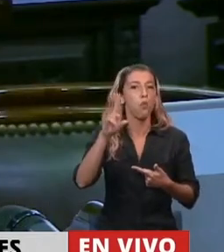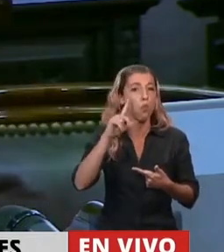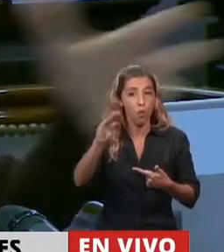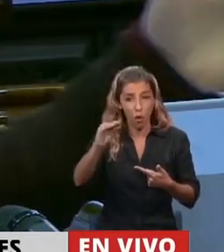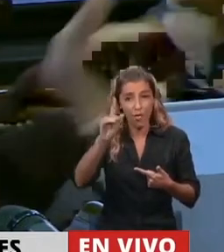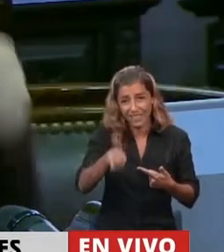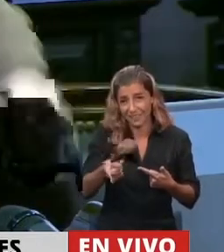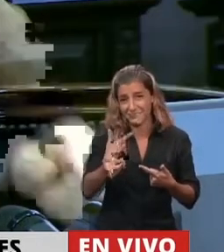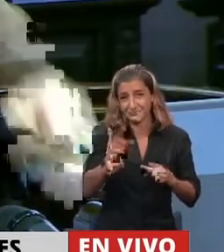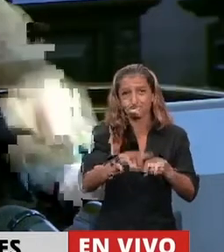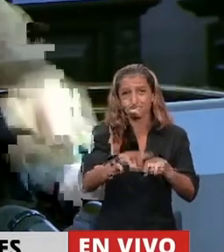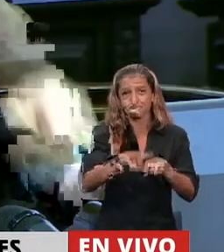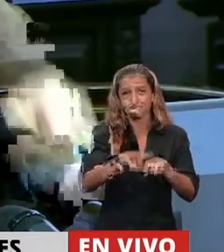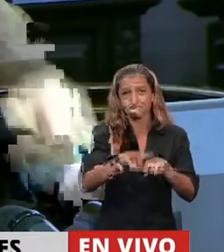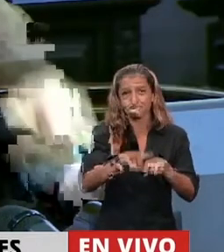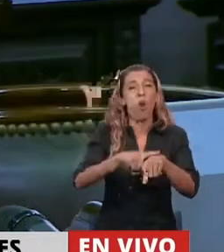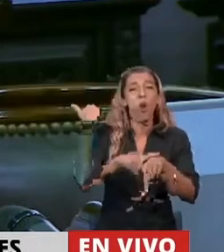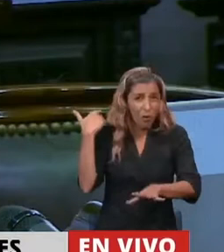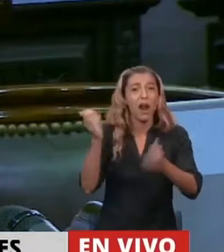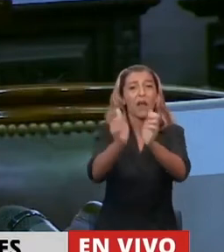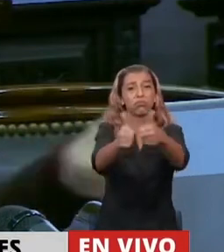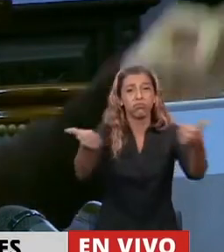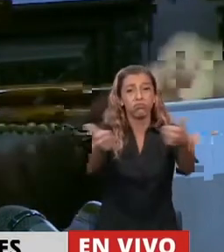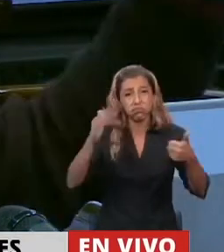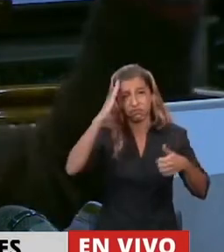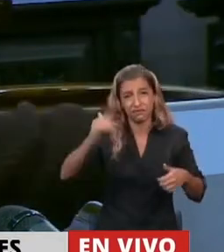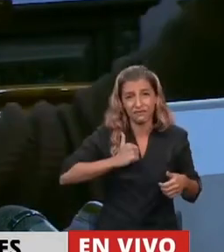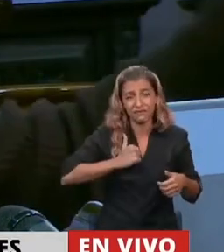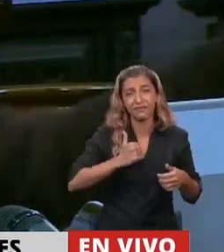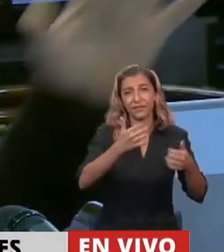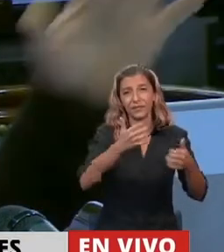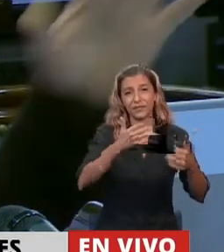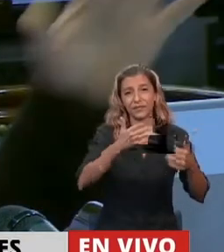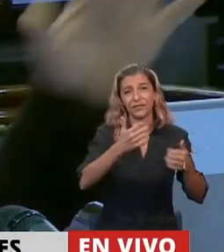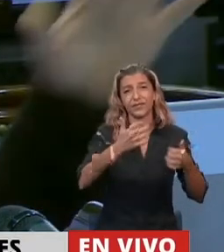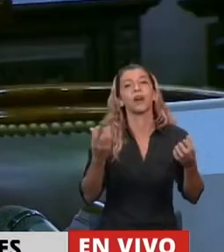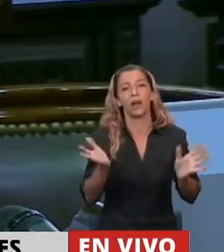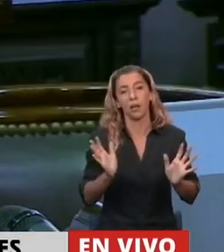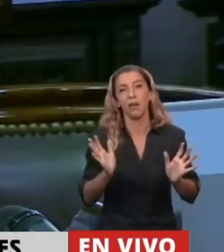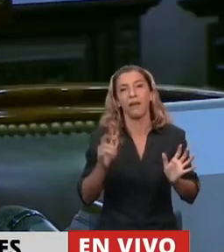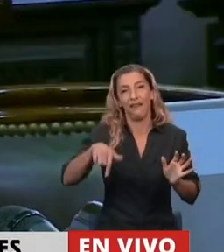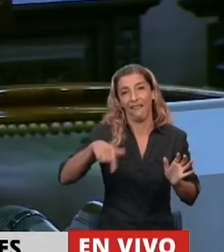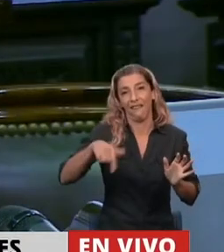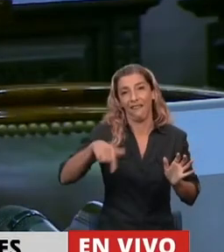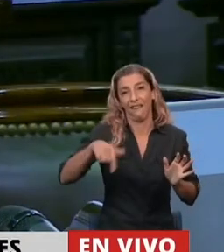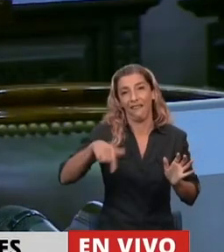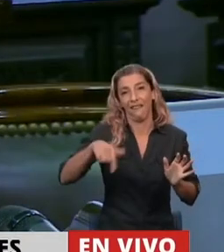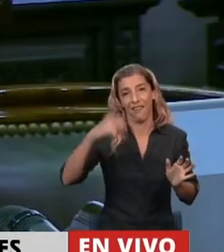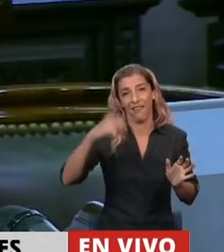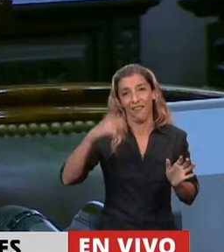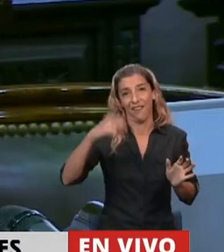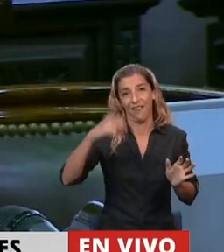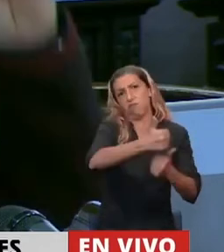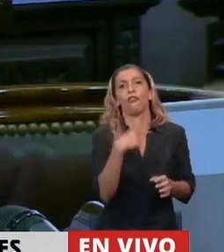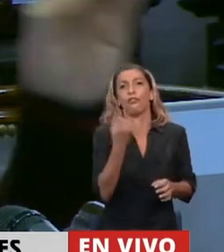Congreso rodeado por mil gendarmes, mil gendarmes rodeó el Congreso para robarle a los jubilados y a las jubiladas. Una